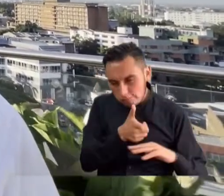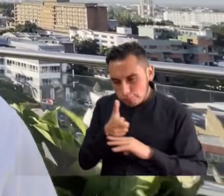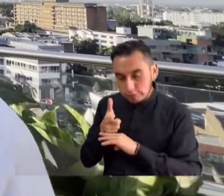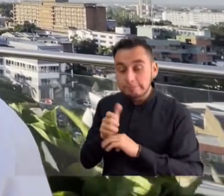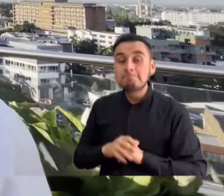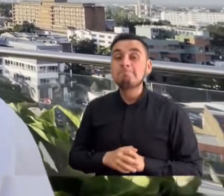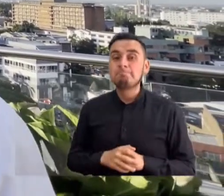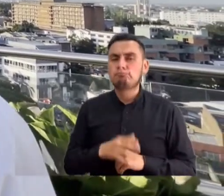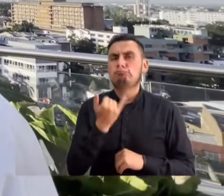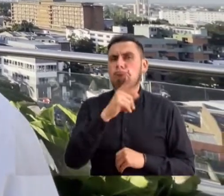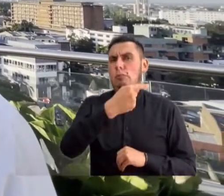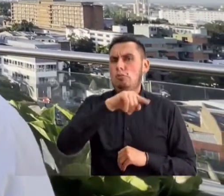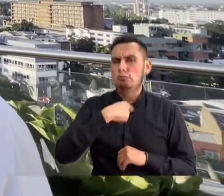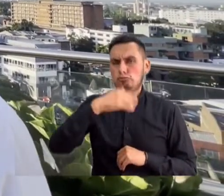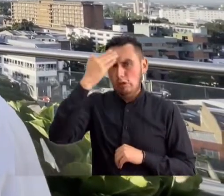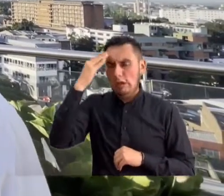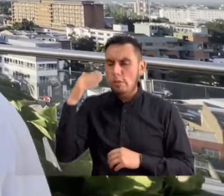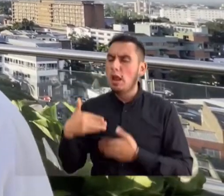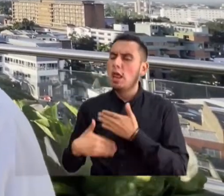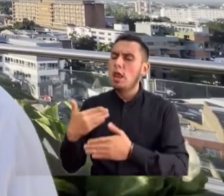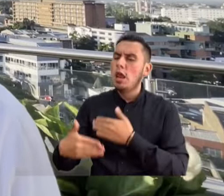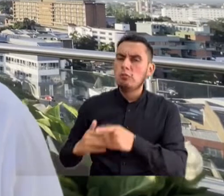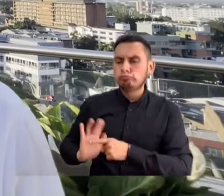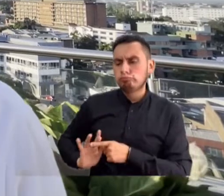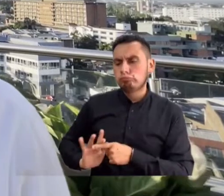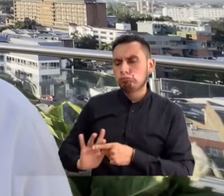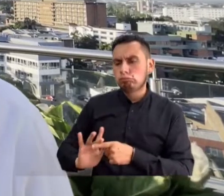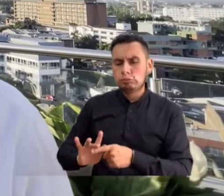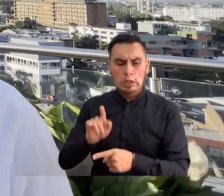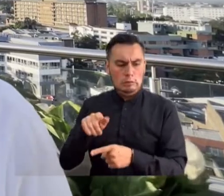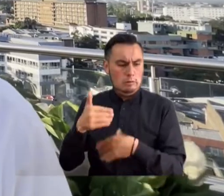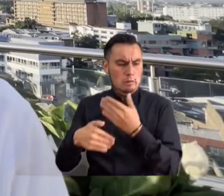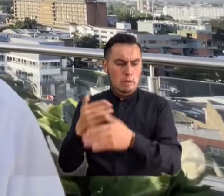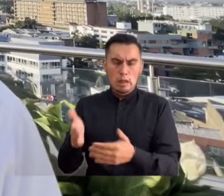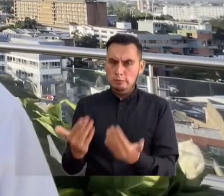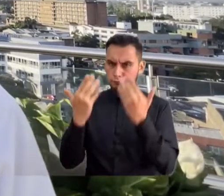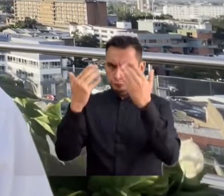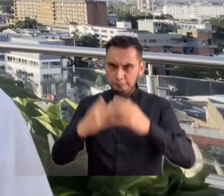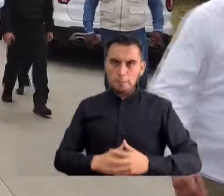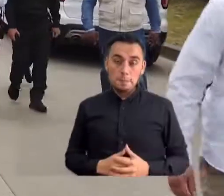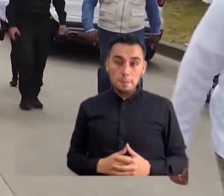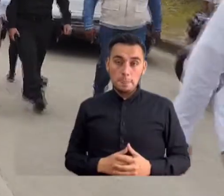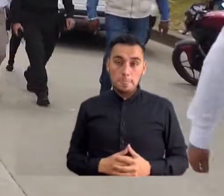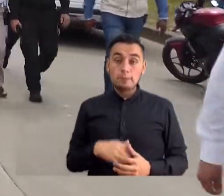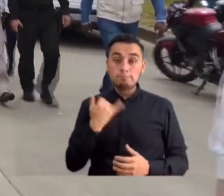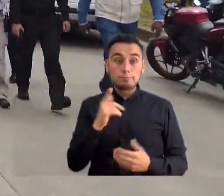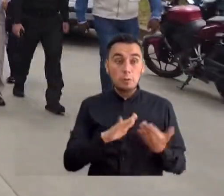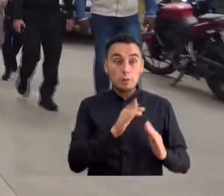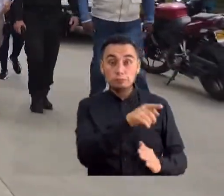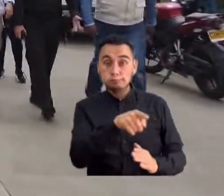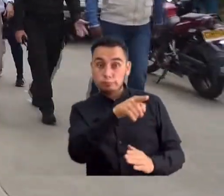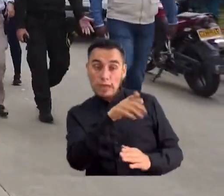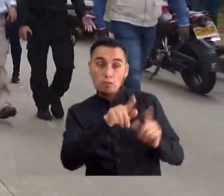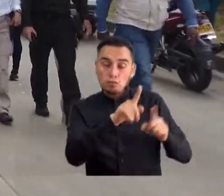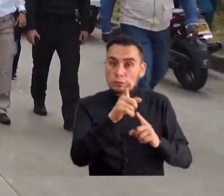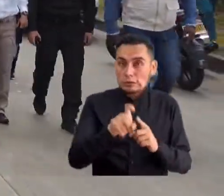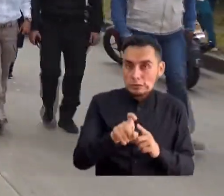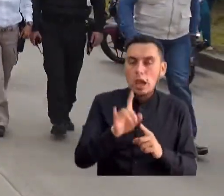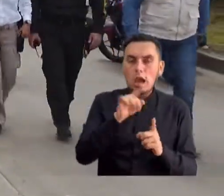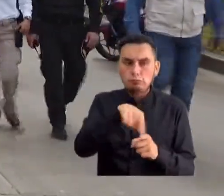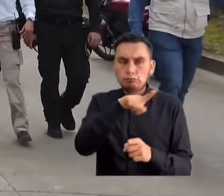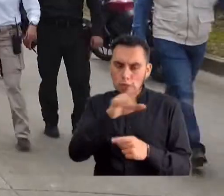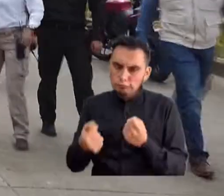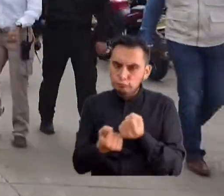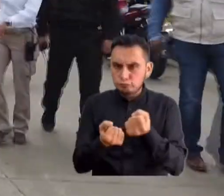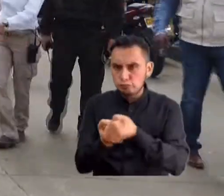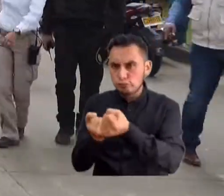muchas acciones concretas que han dado resultados maravillosos. Las poblaciones más necesitadas se han